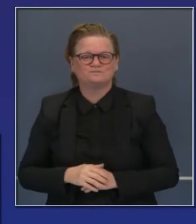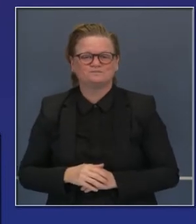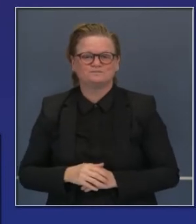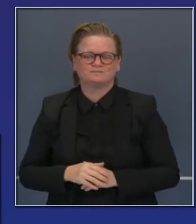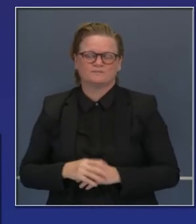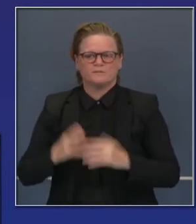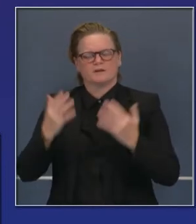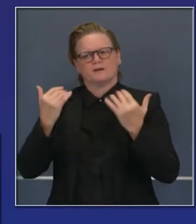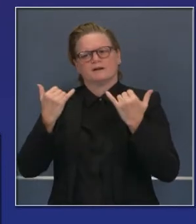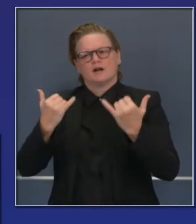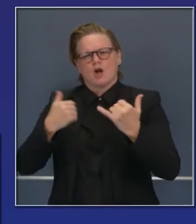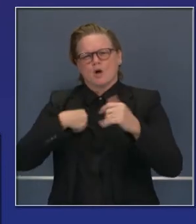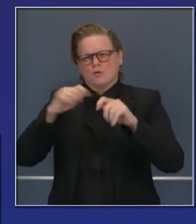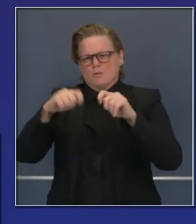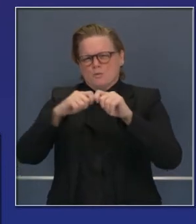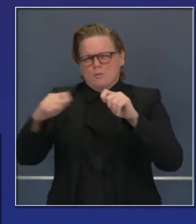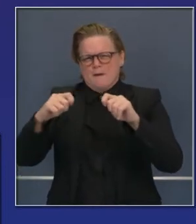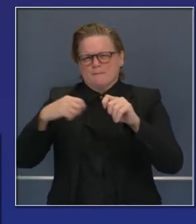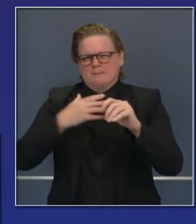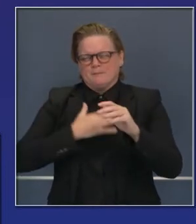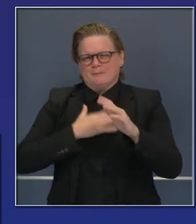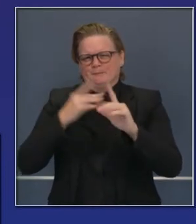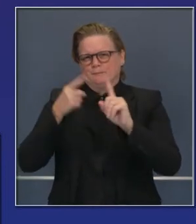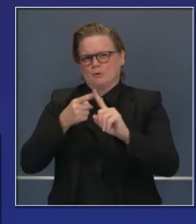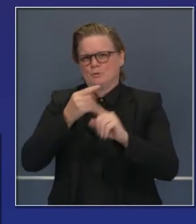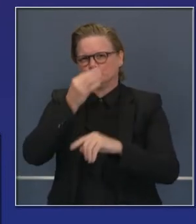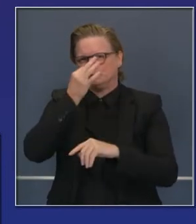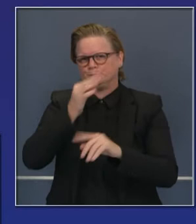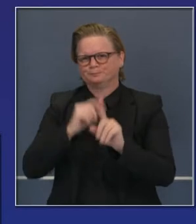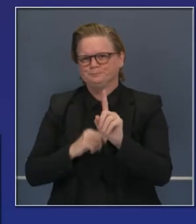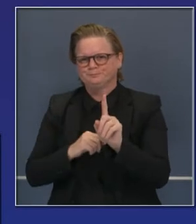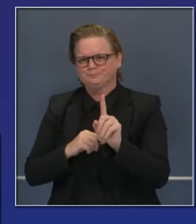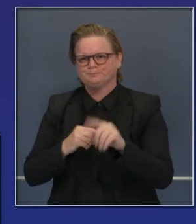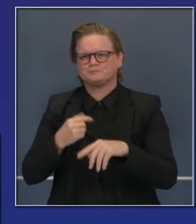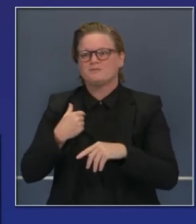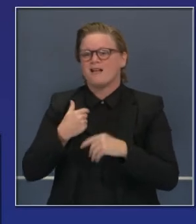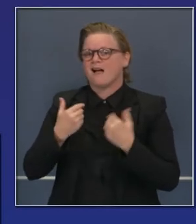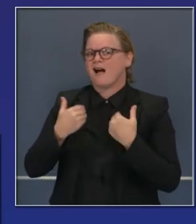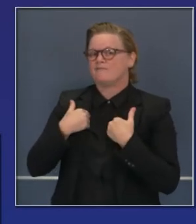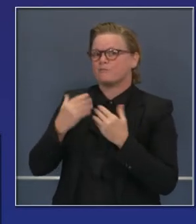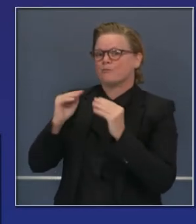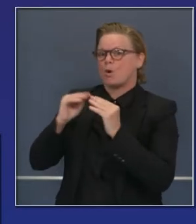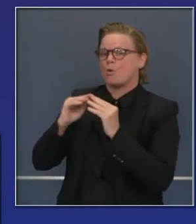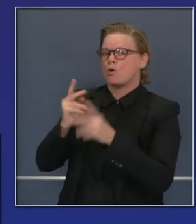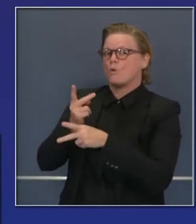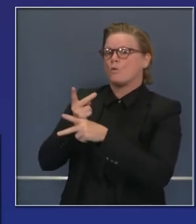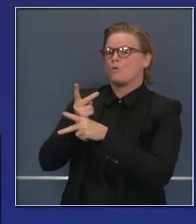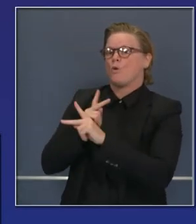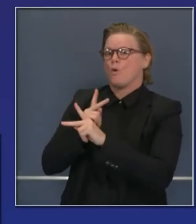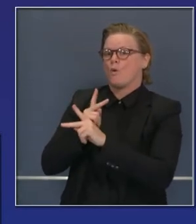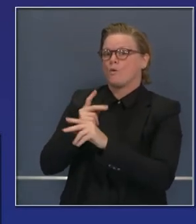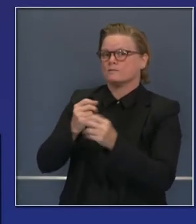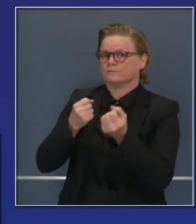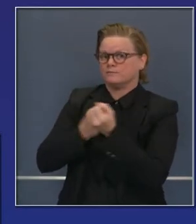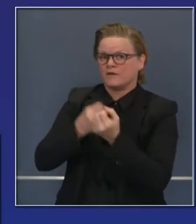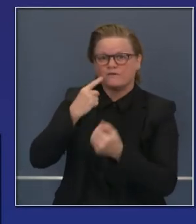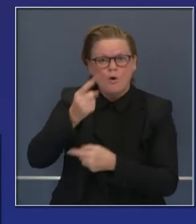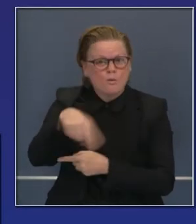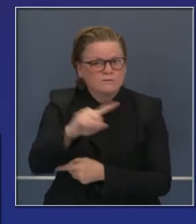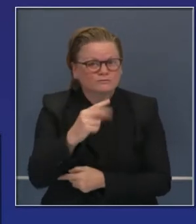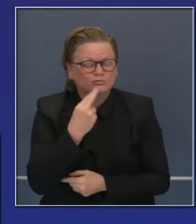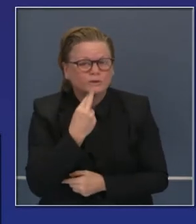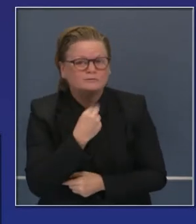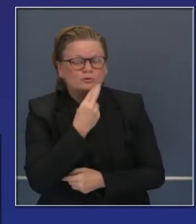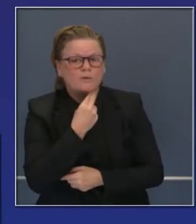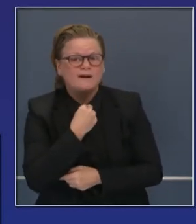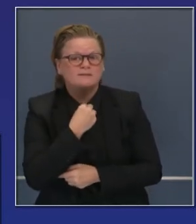concluiremos, pero también quiero recordarles a la gente del apoyo adicional que damos a nuestros restaurantes. Hace algunos